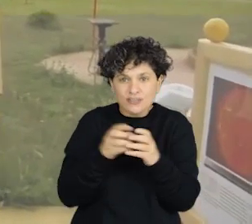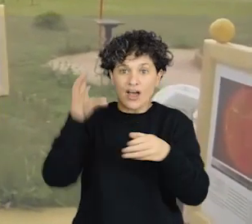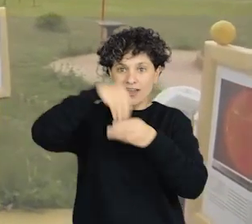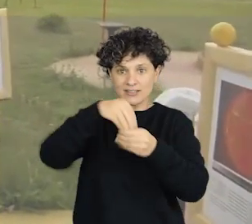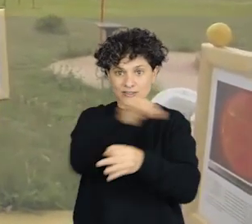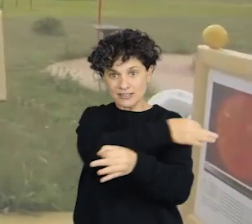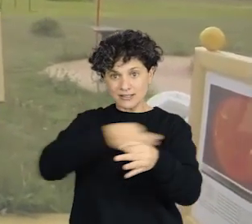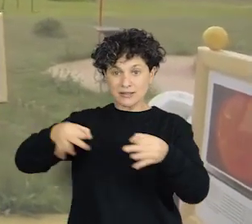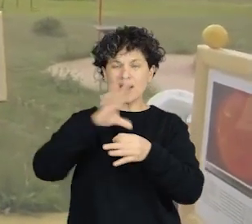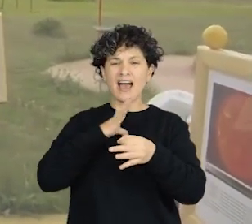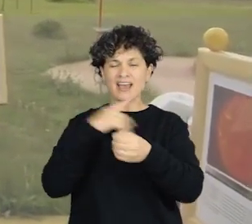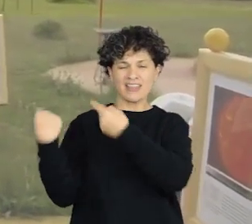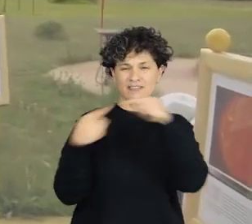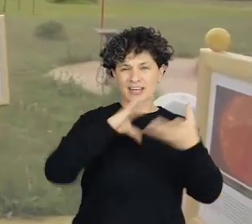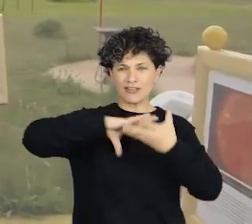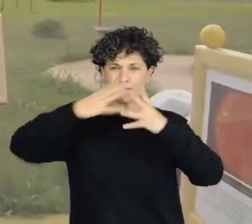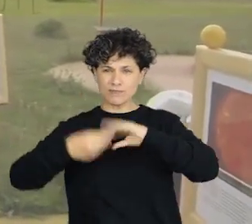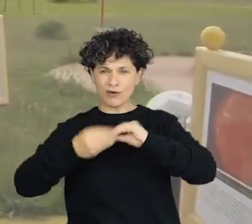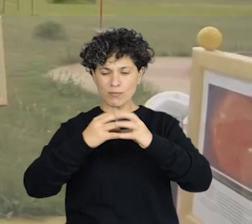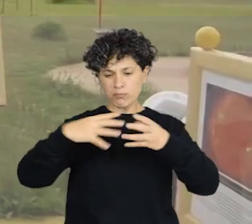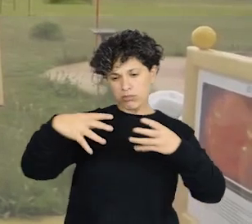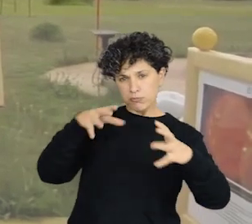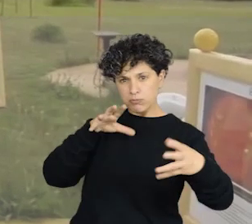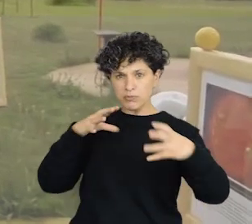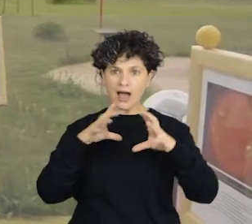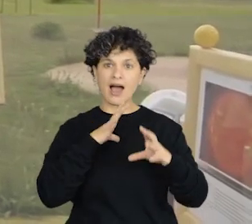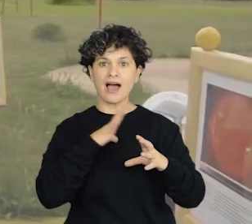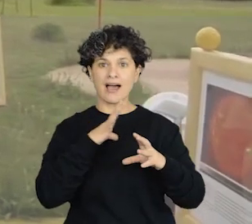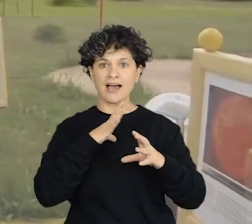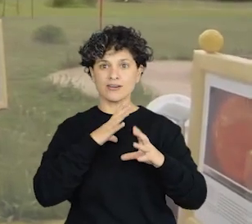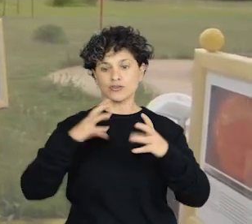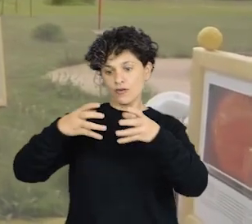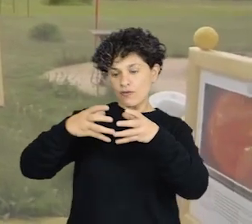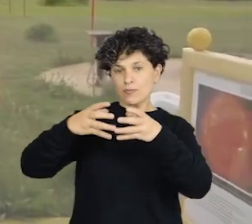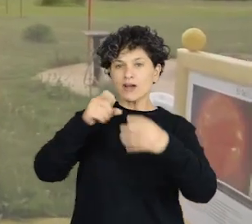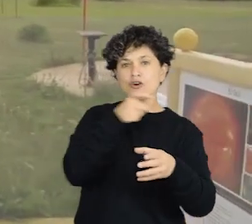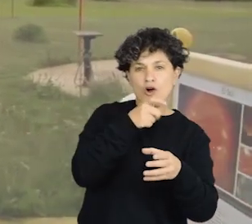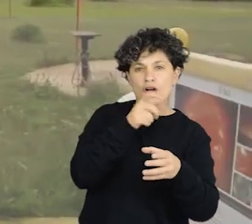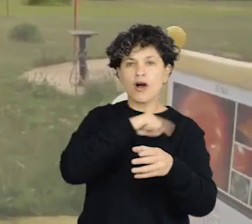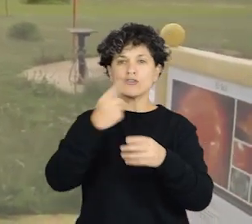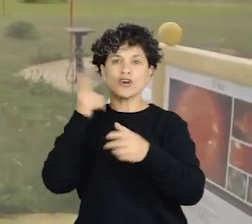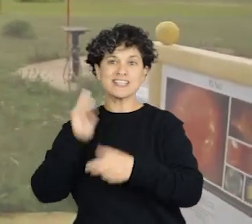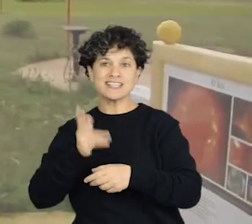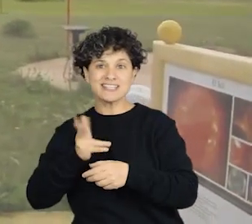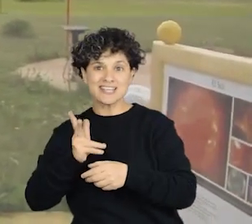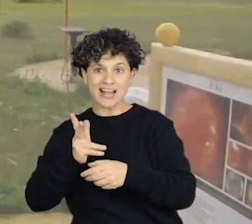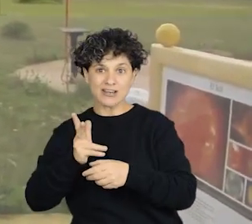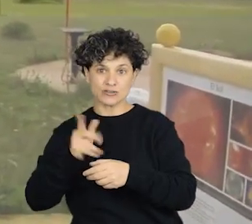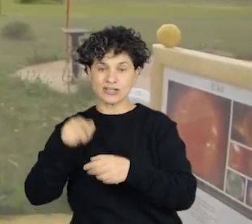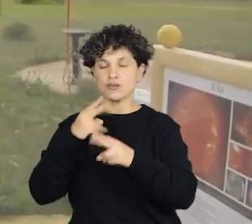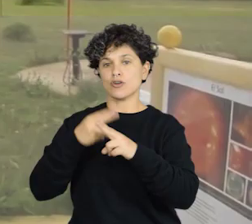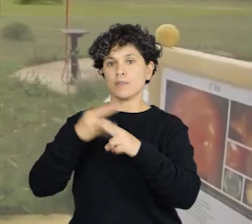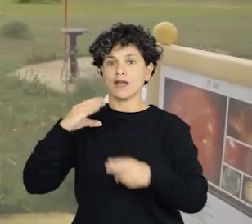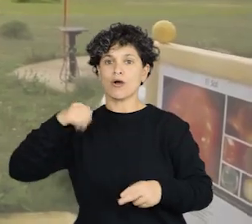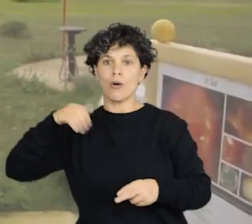otros de forma de hielos, estructurados por hielos, que son los cometas. Estamos hablando de objetos de algunos pocos kilómetros